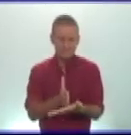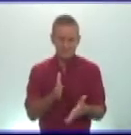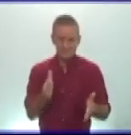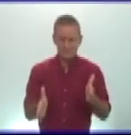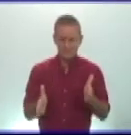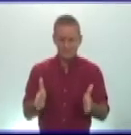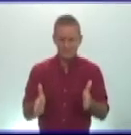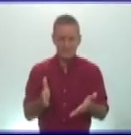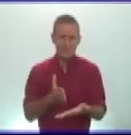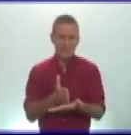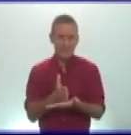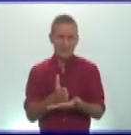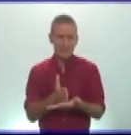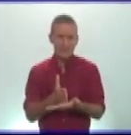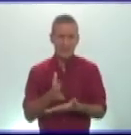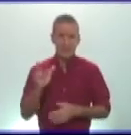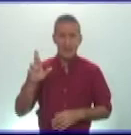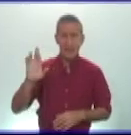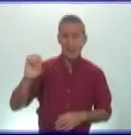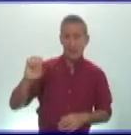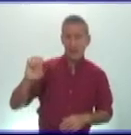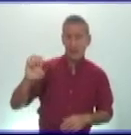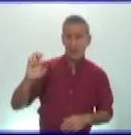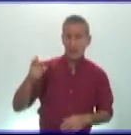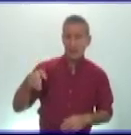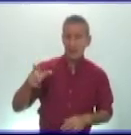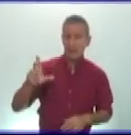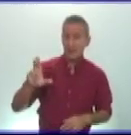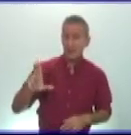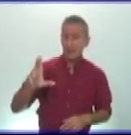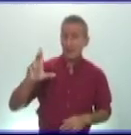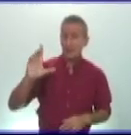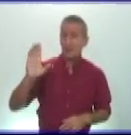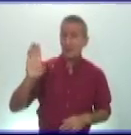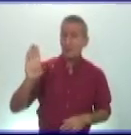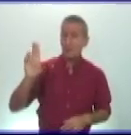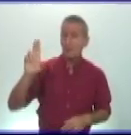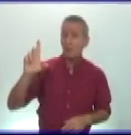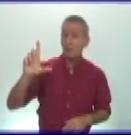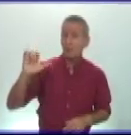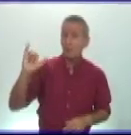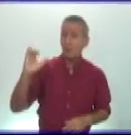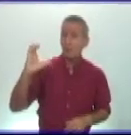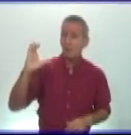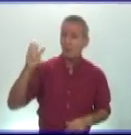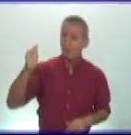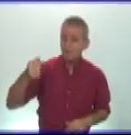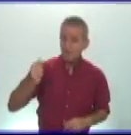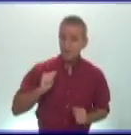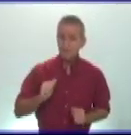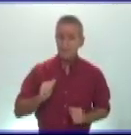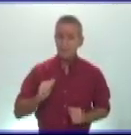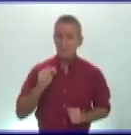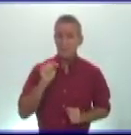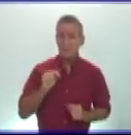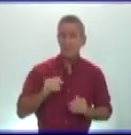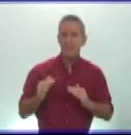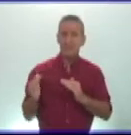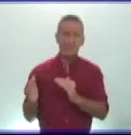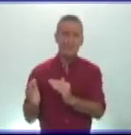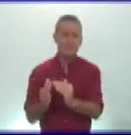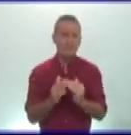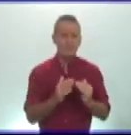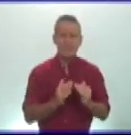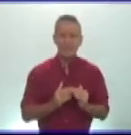el periodo de la república debemos decir que aunque esta civilización construyó más